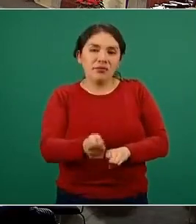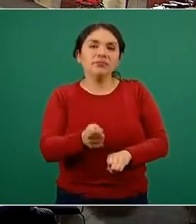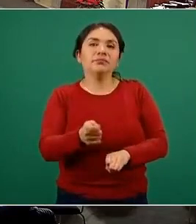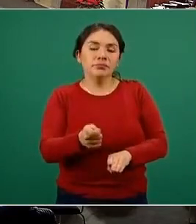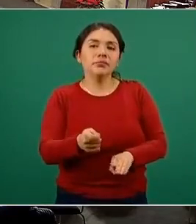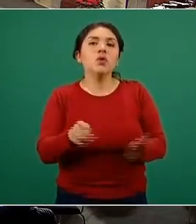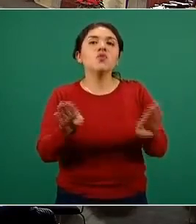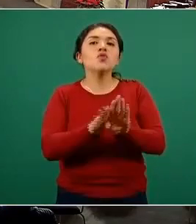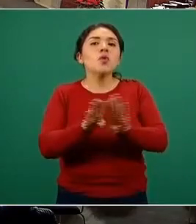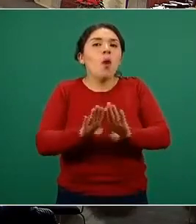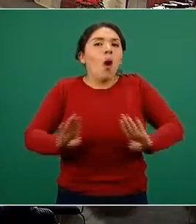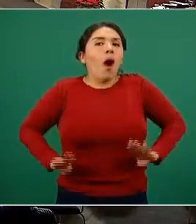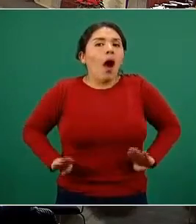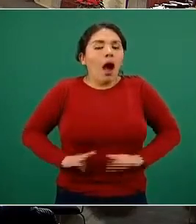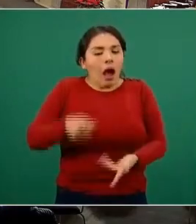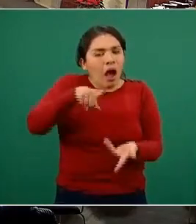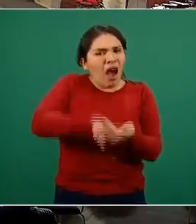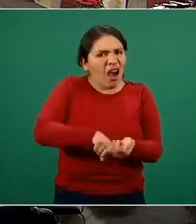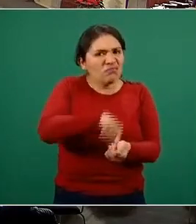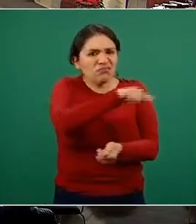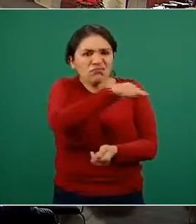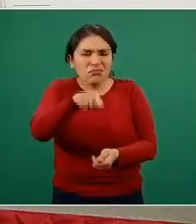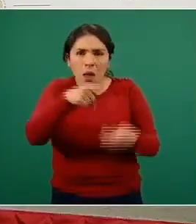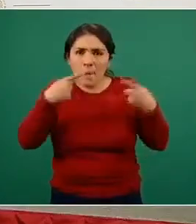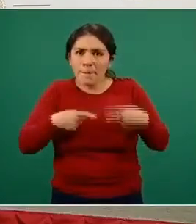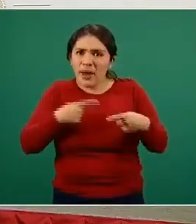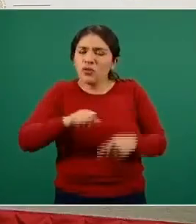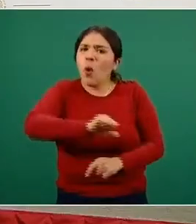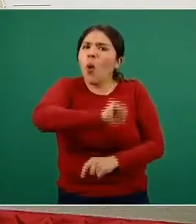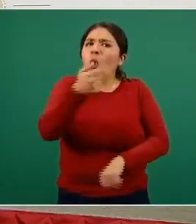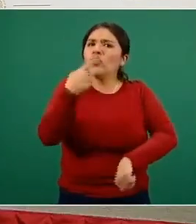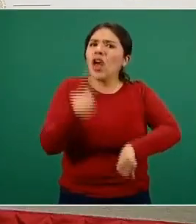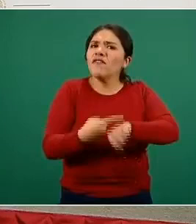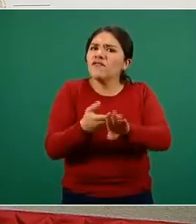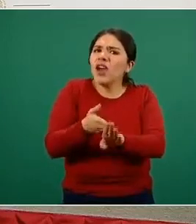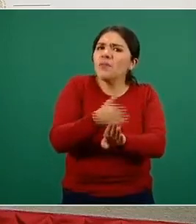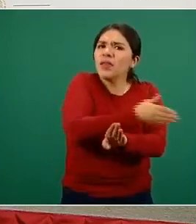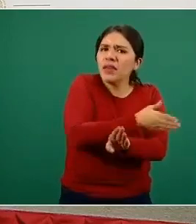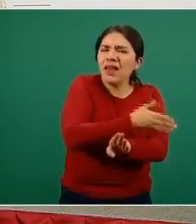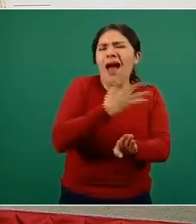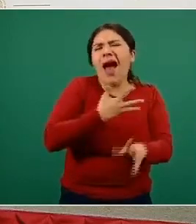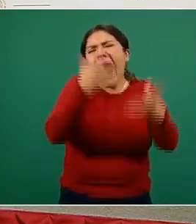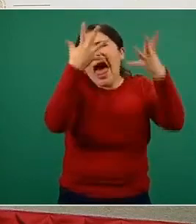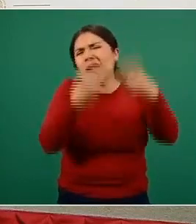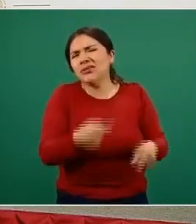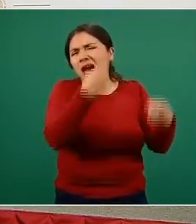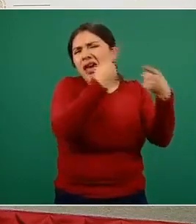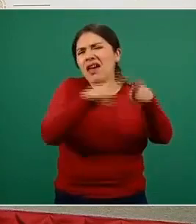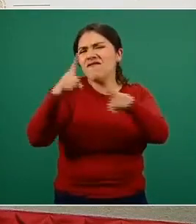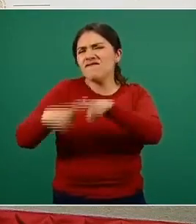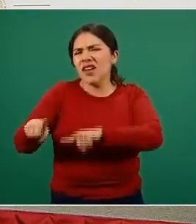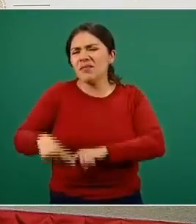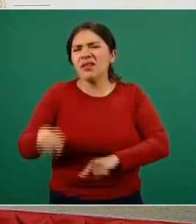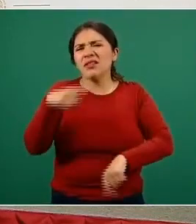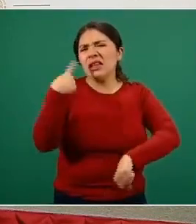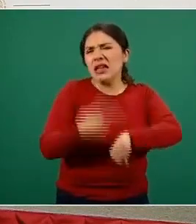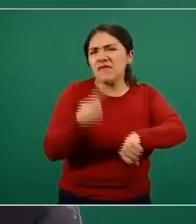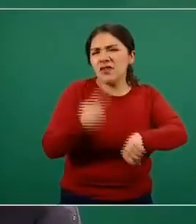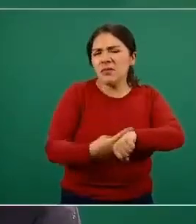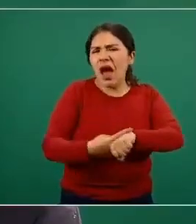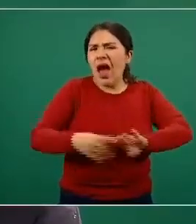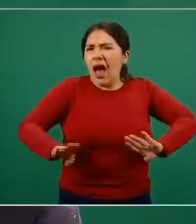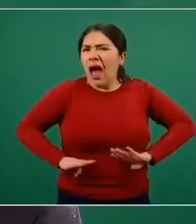la condición de comorbilidad. Existen diversas enfermedades crónicas o condiciones de salud